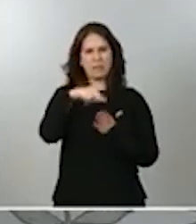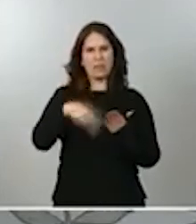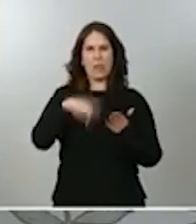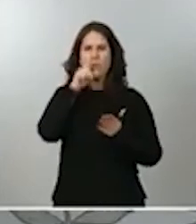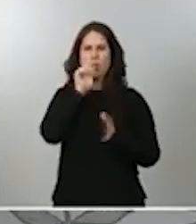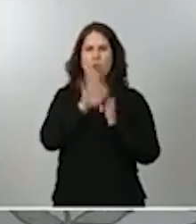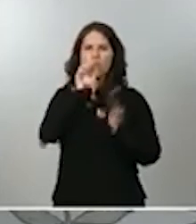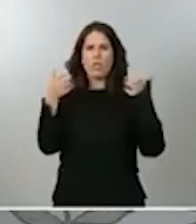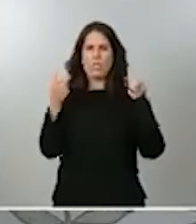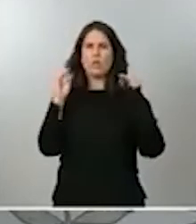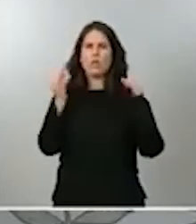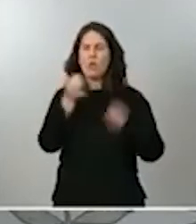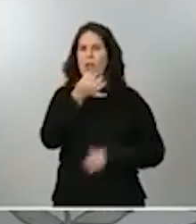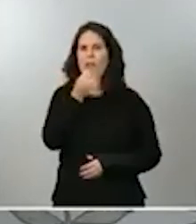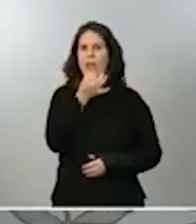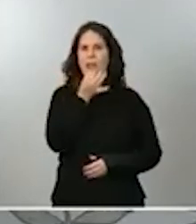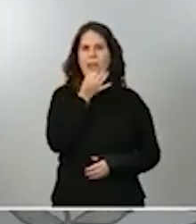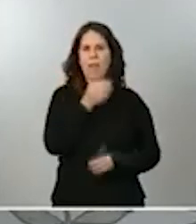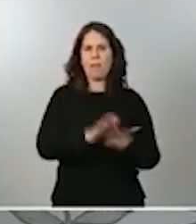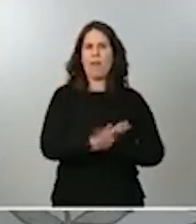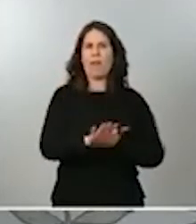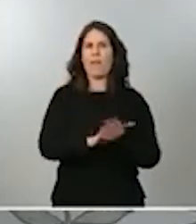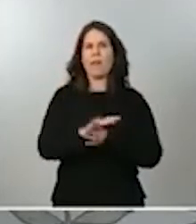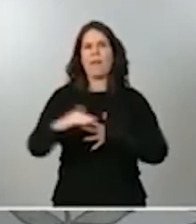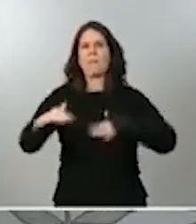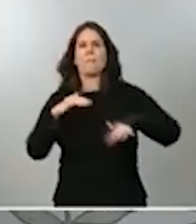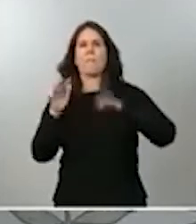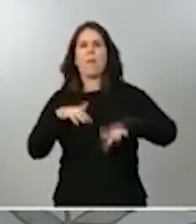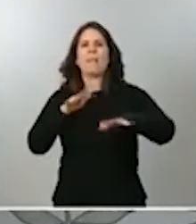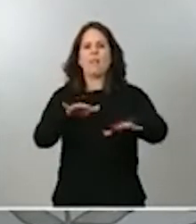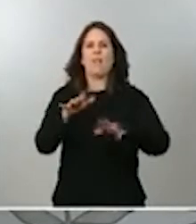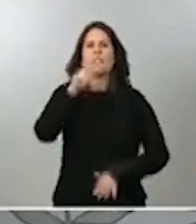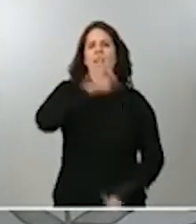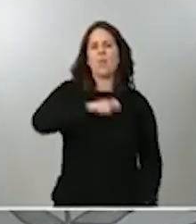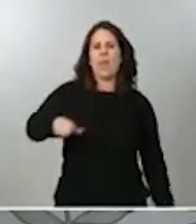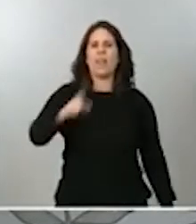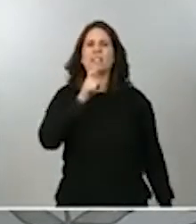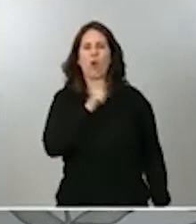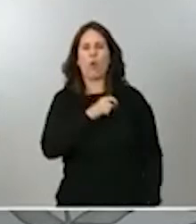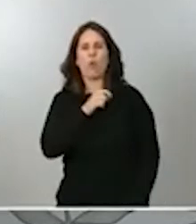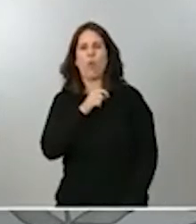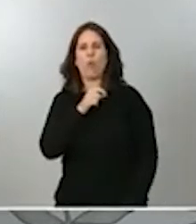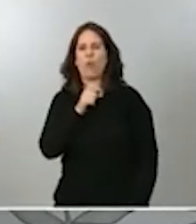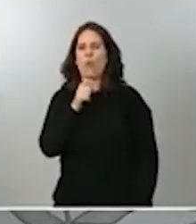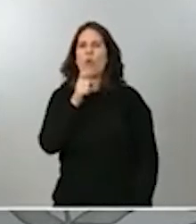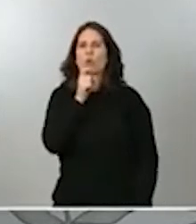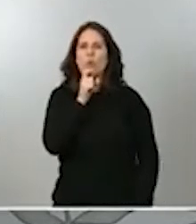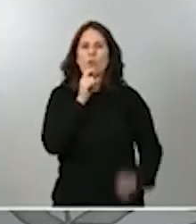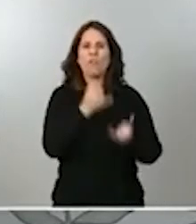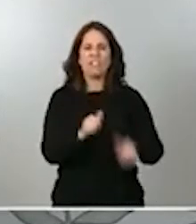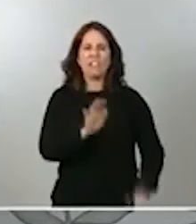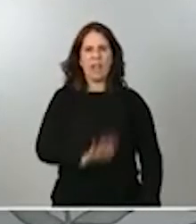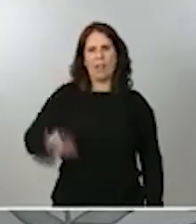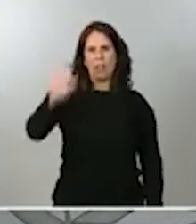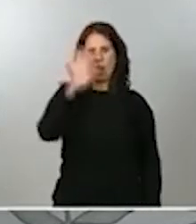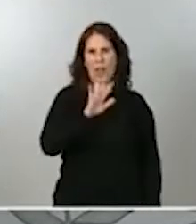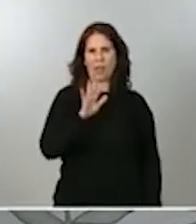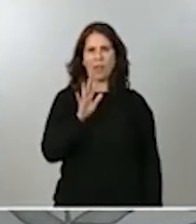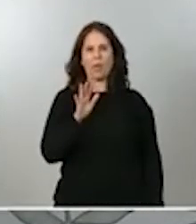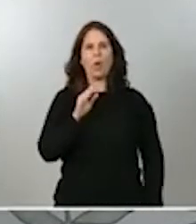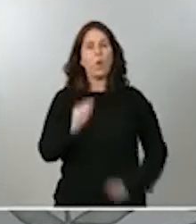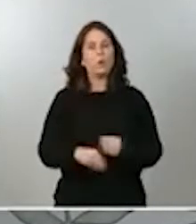para hablar de las movilizaciones ciudadanas y de cómo había transcurrido el día de la fiesta nacional. Y utilizó frases,